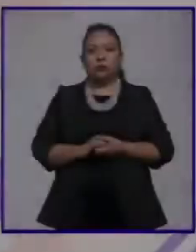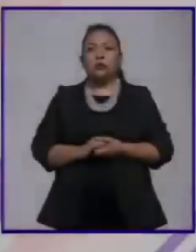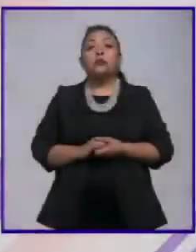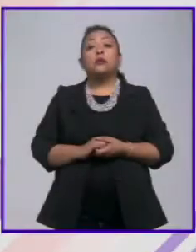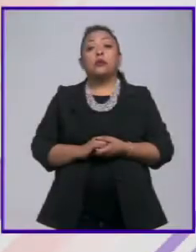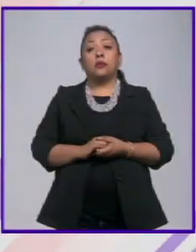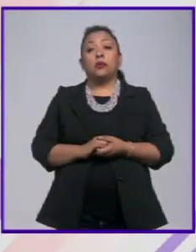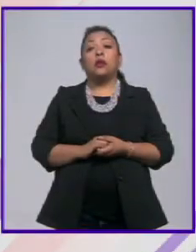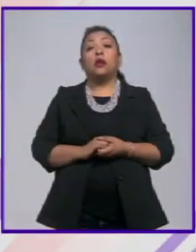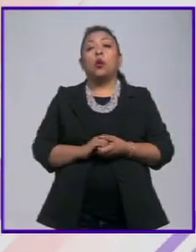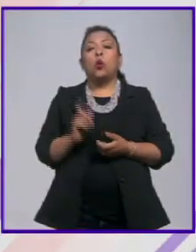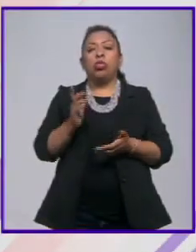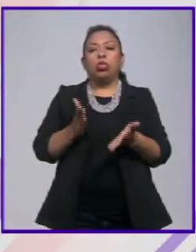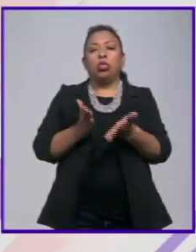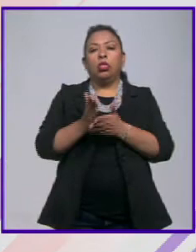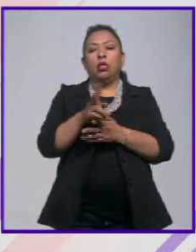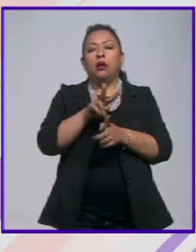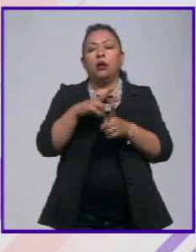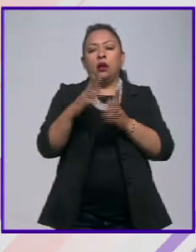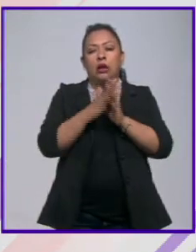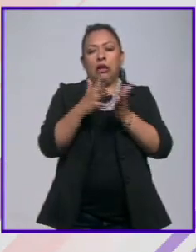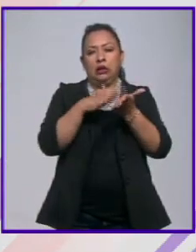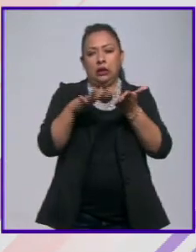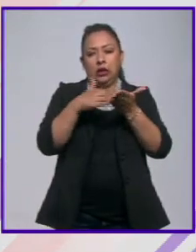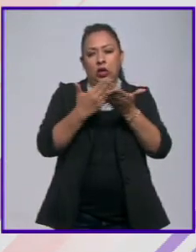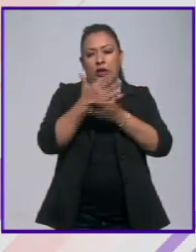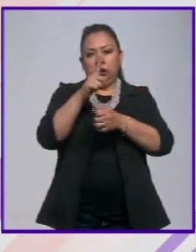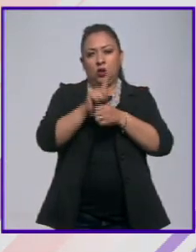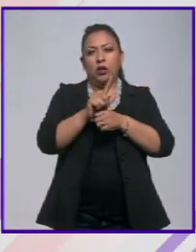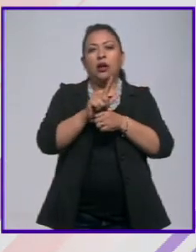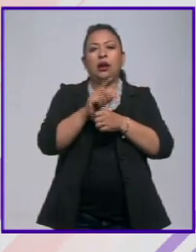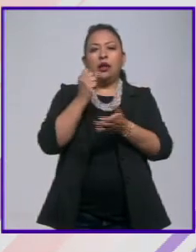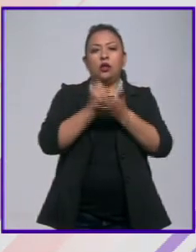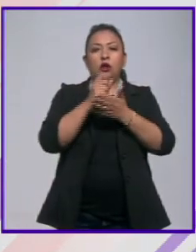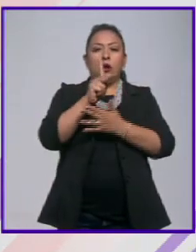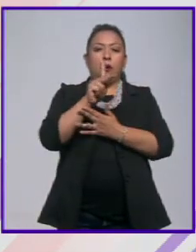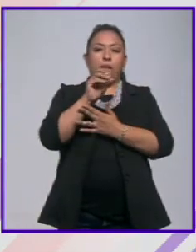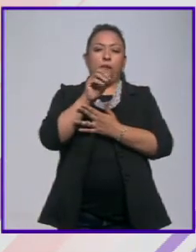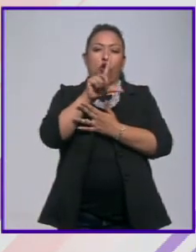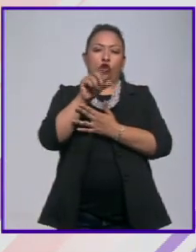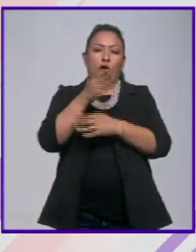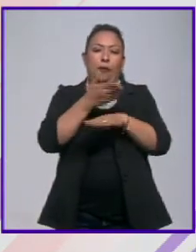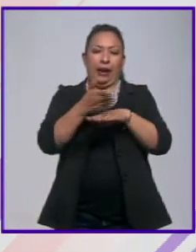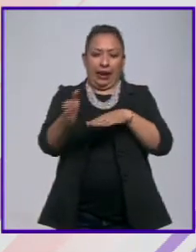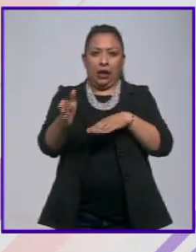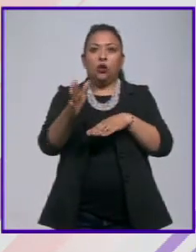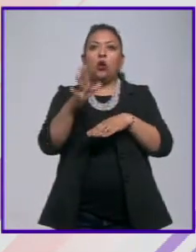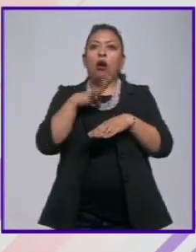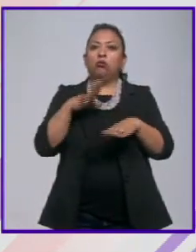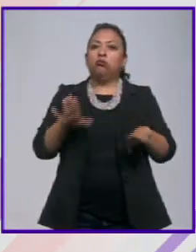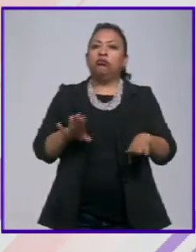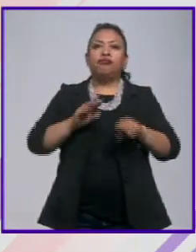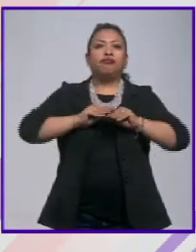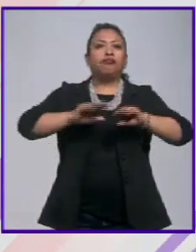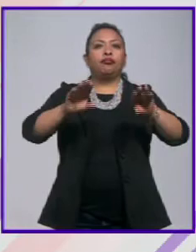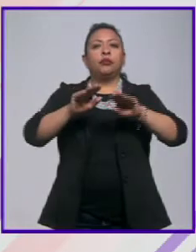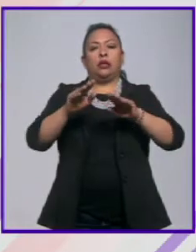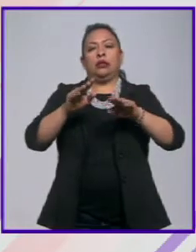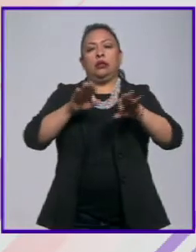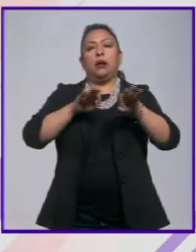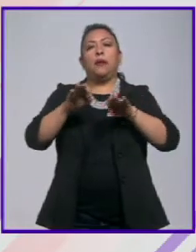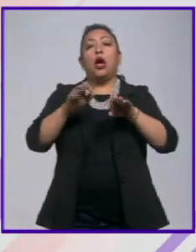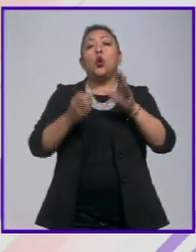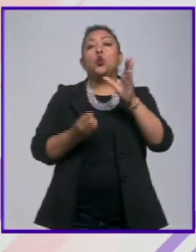desde su irrupción en el panorama literario nacional la editorial Pollo Blanco se ha caracterizado por difundir el trabajo de plumas